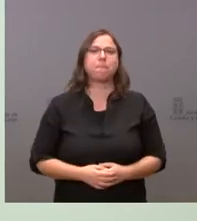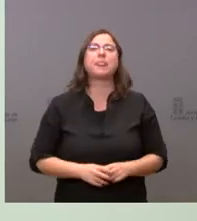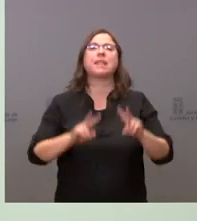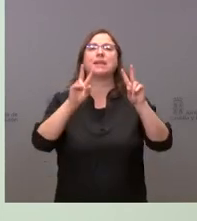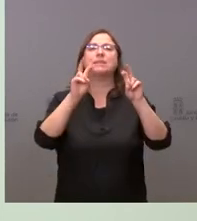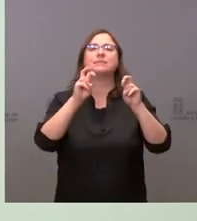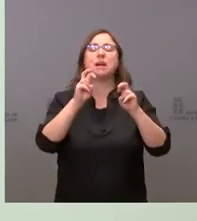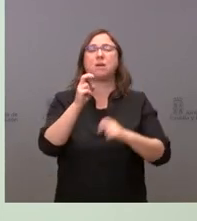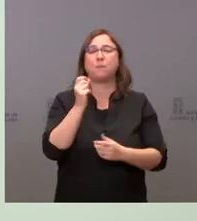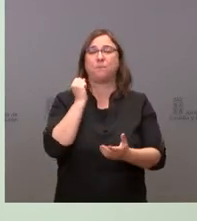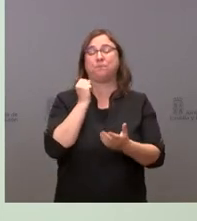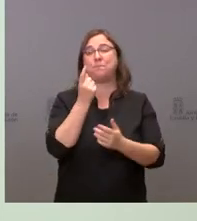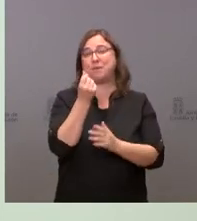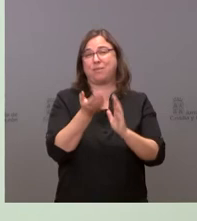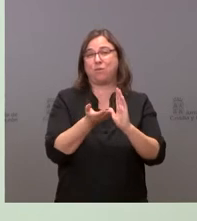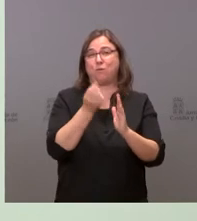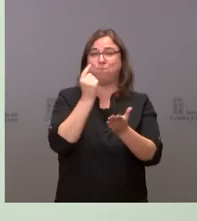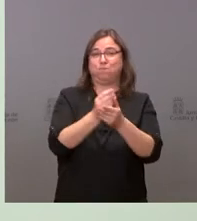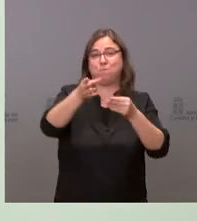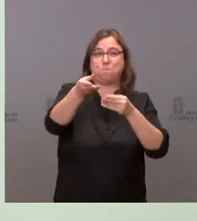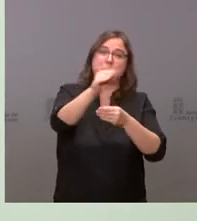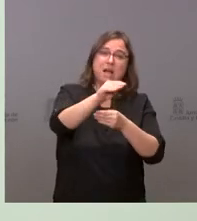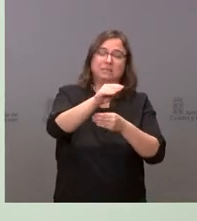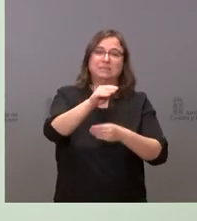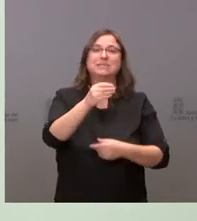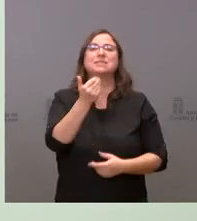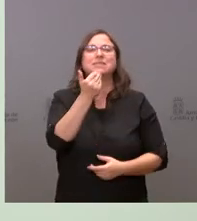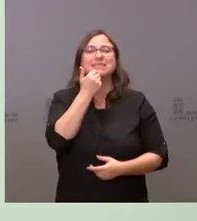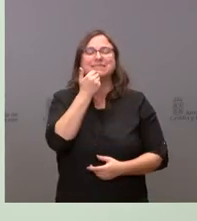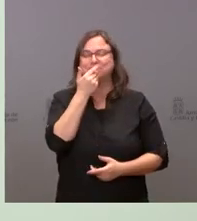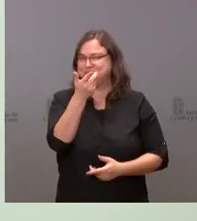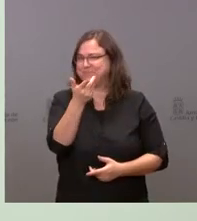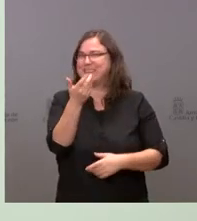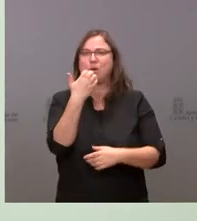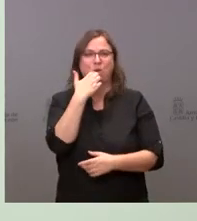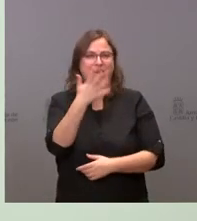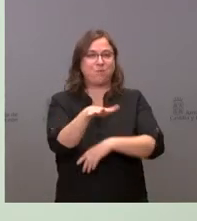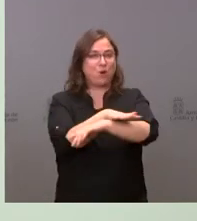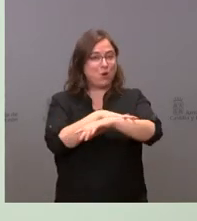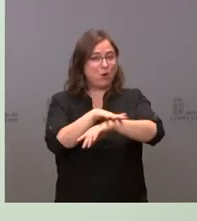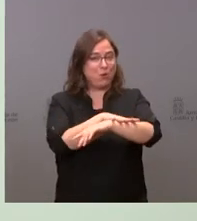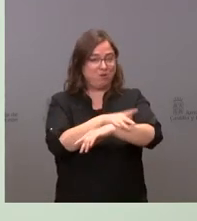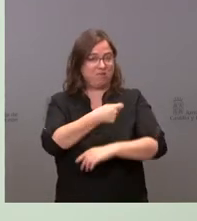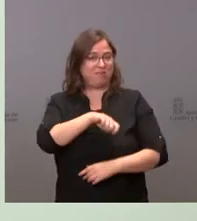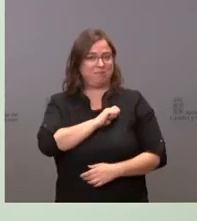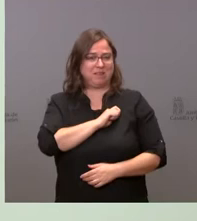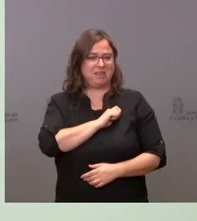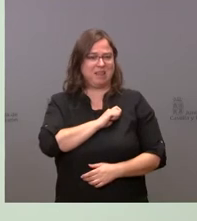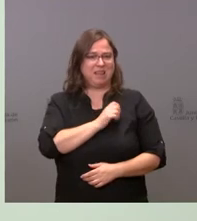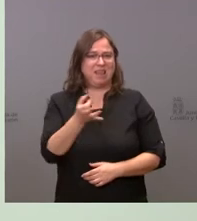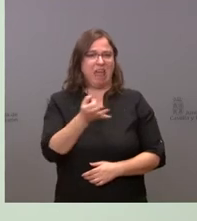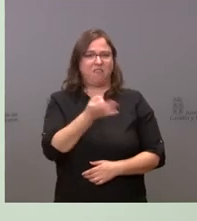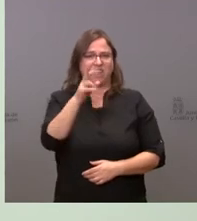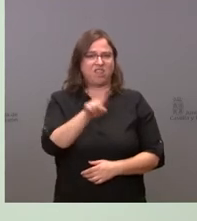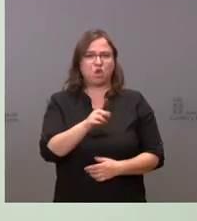mire, este es otro ejemplo de que el Gobierno de España es un gobierno ineficaz. Se sabía desde